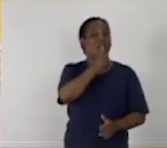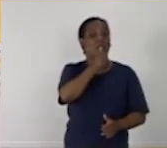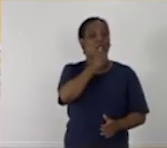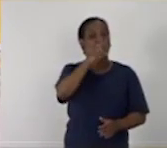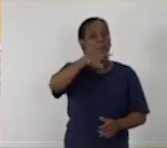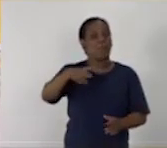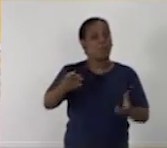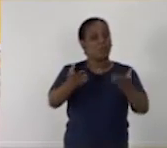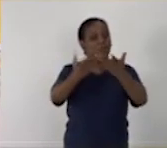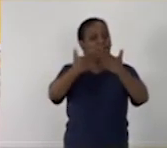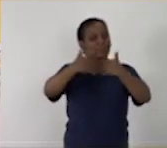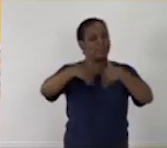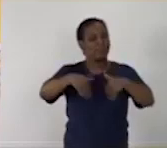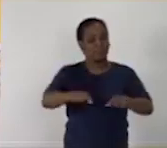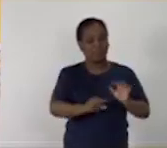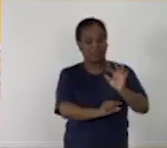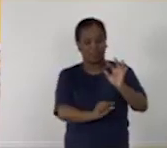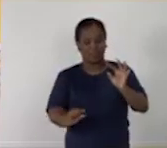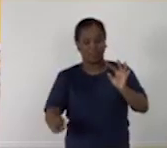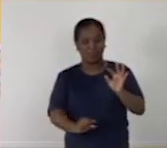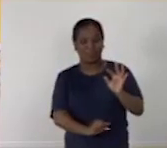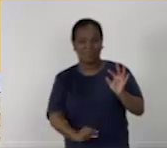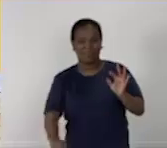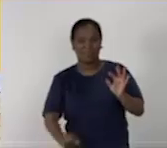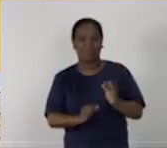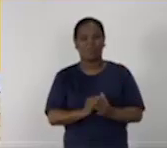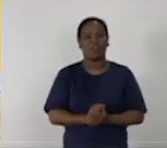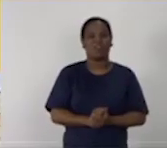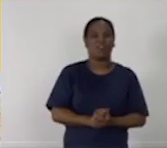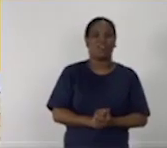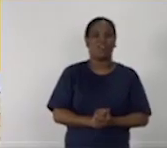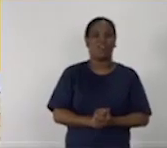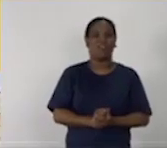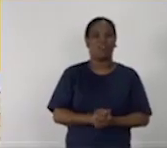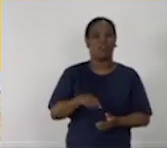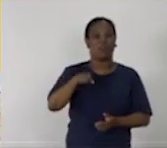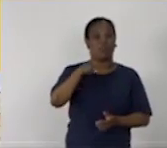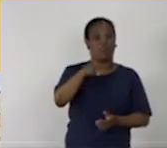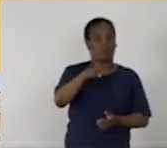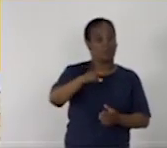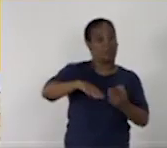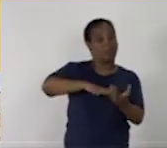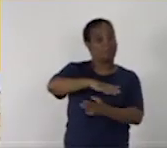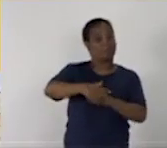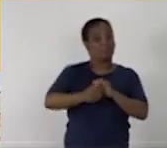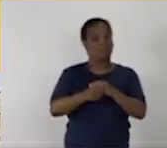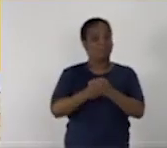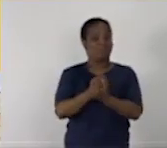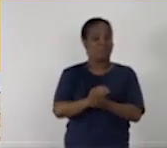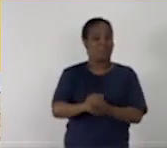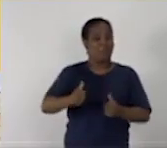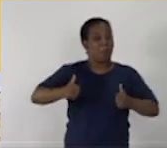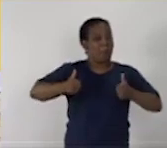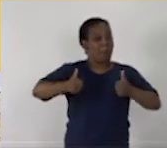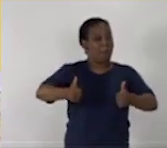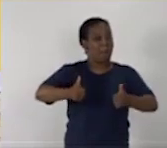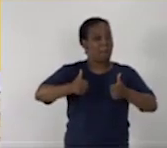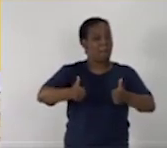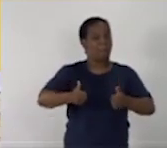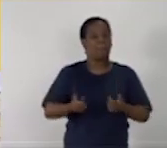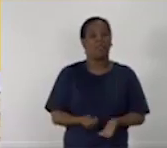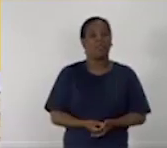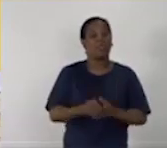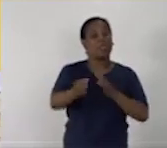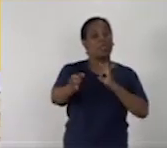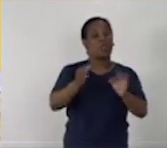cualquier duda, busquen al repasador virtual. Y ustedes a extremar el lavado de las manos de forma sistemática